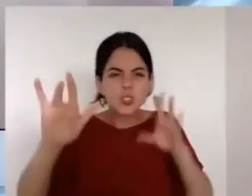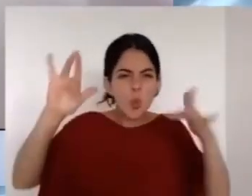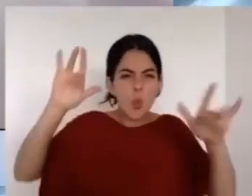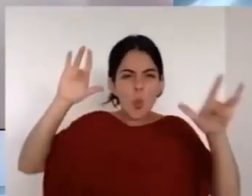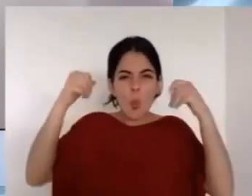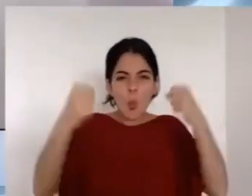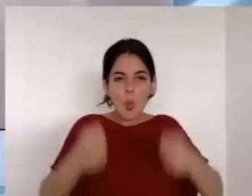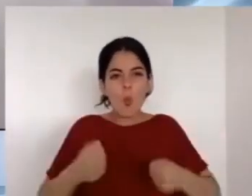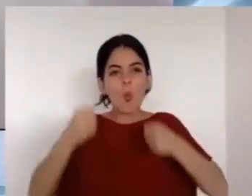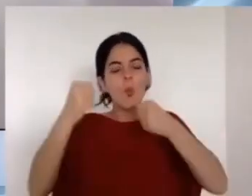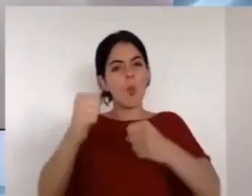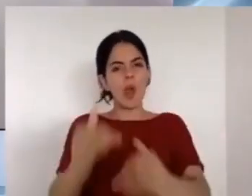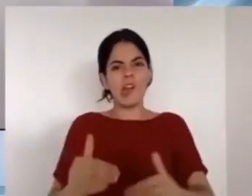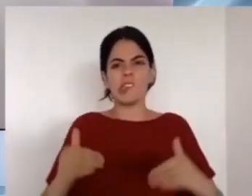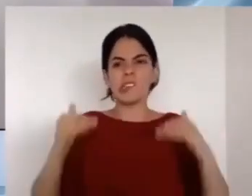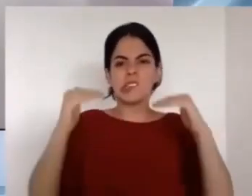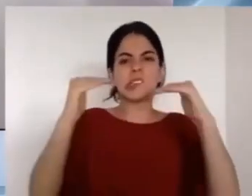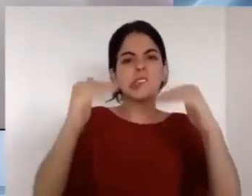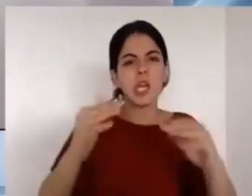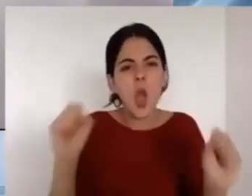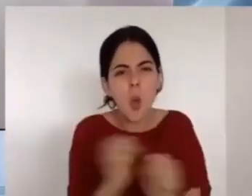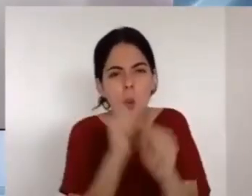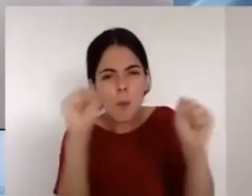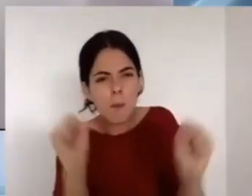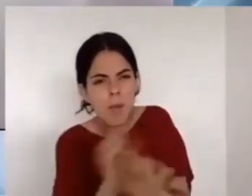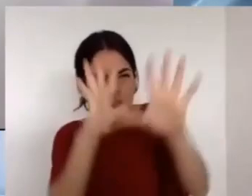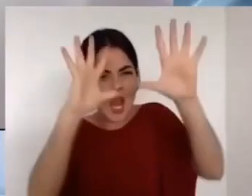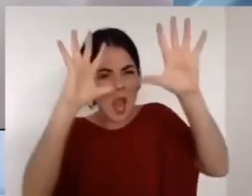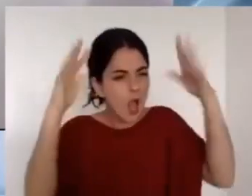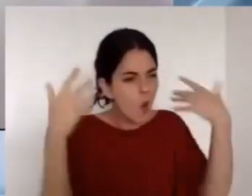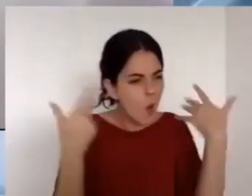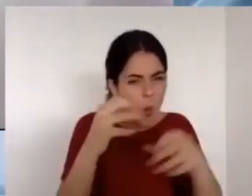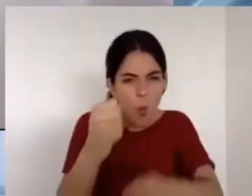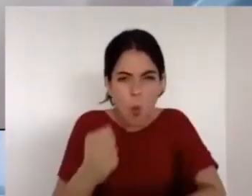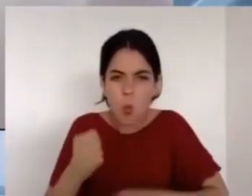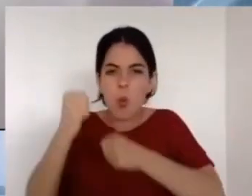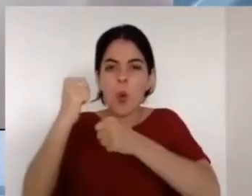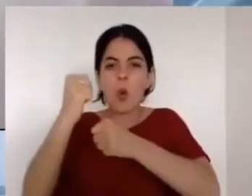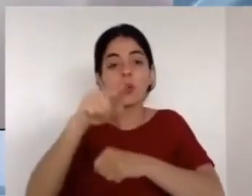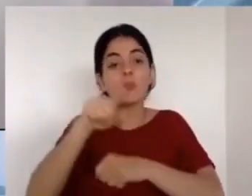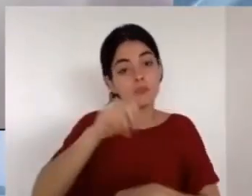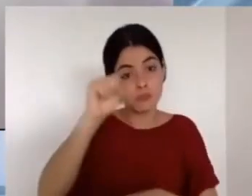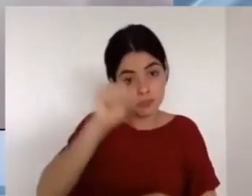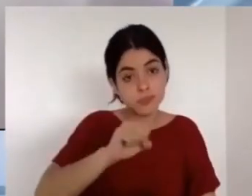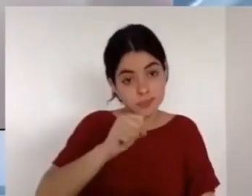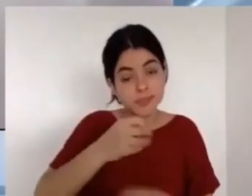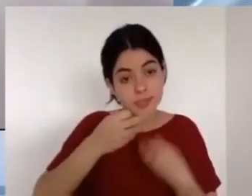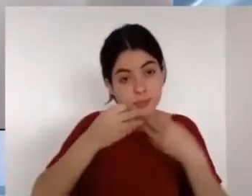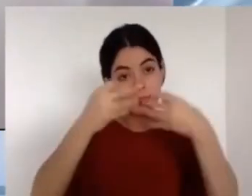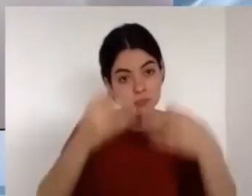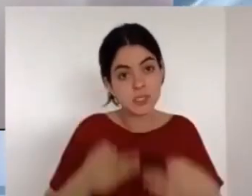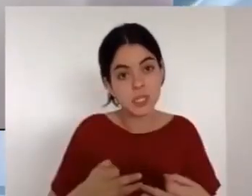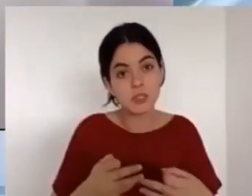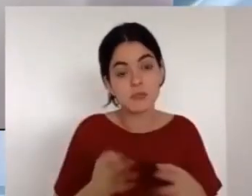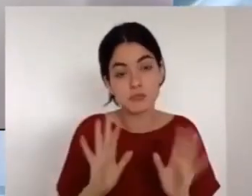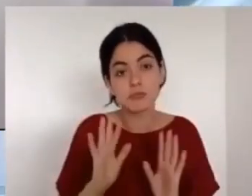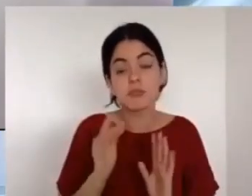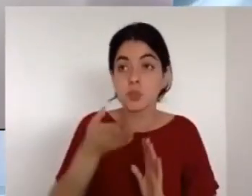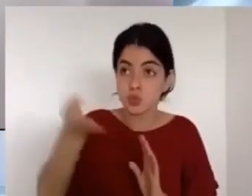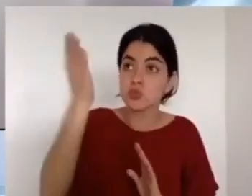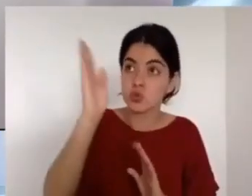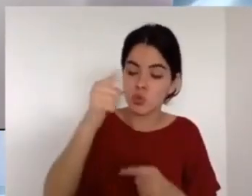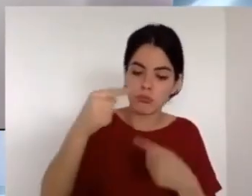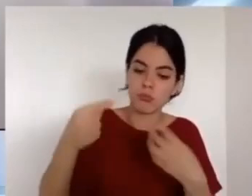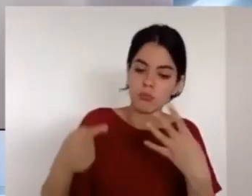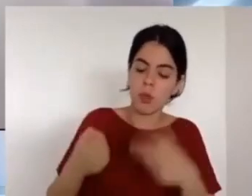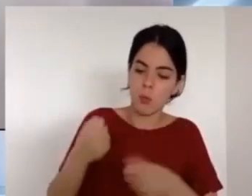sanidades, los prodigios, los portentos. Escuchemos las señales en términos generales,